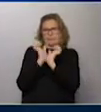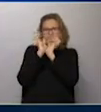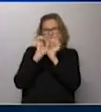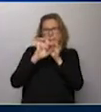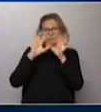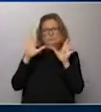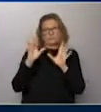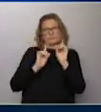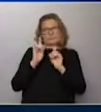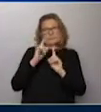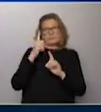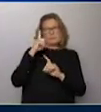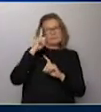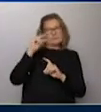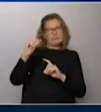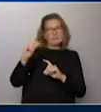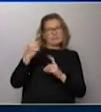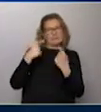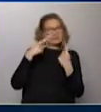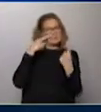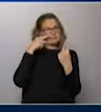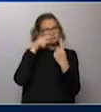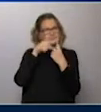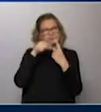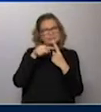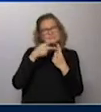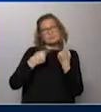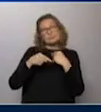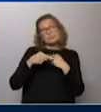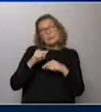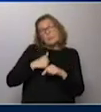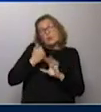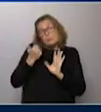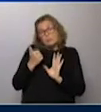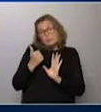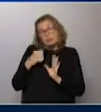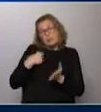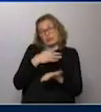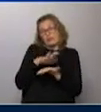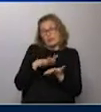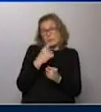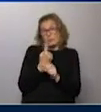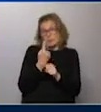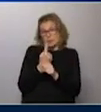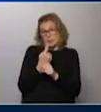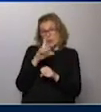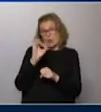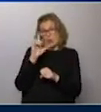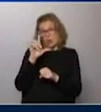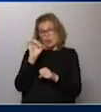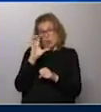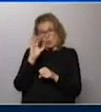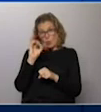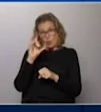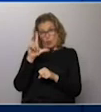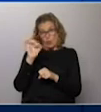puede sonar un poco lejano. El entrenador está apuntando a esto y quizás puede llegar a aprovechar esta situación. Primero Colo Colo y después va a